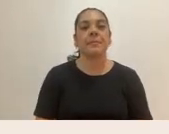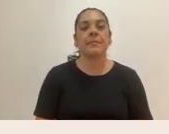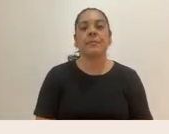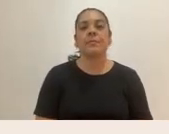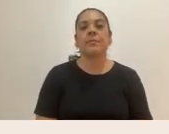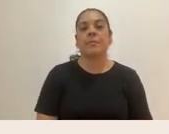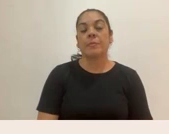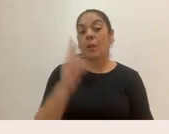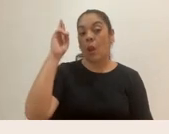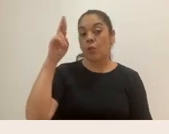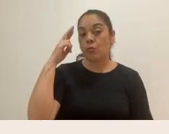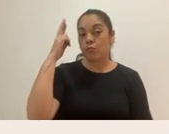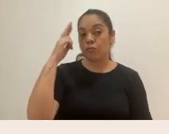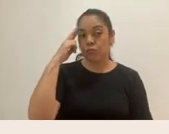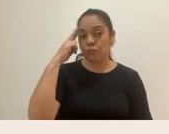Racionalidad